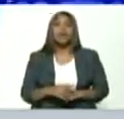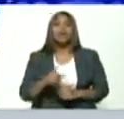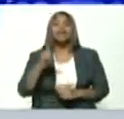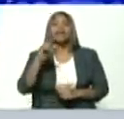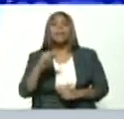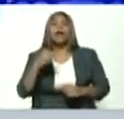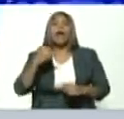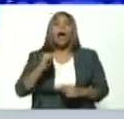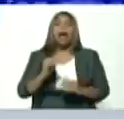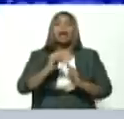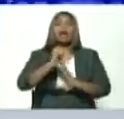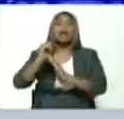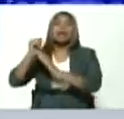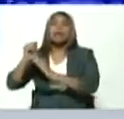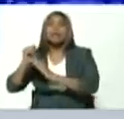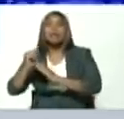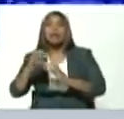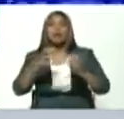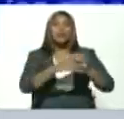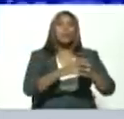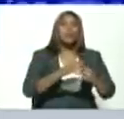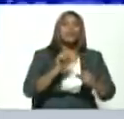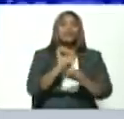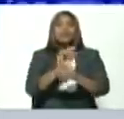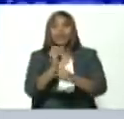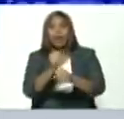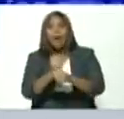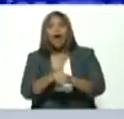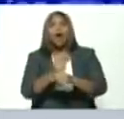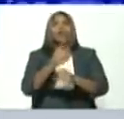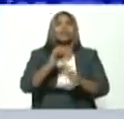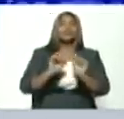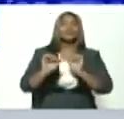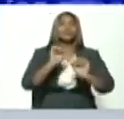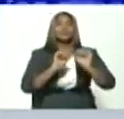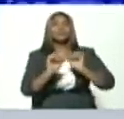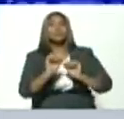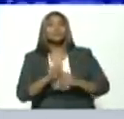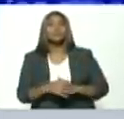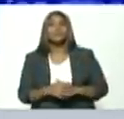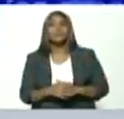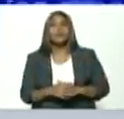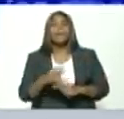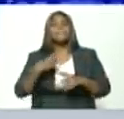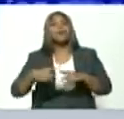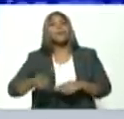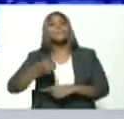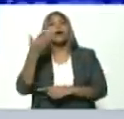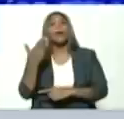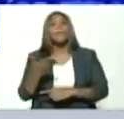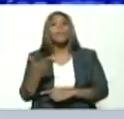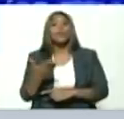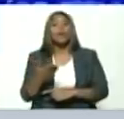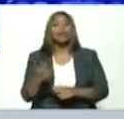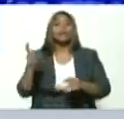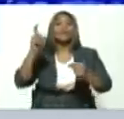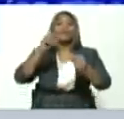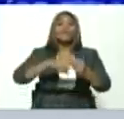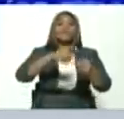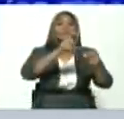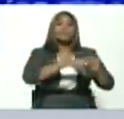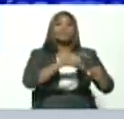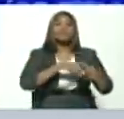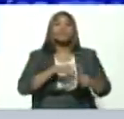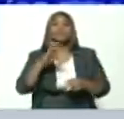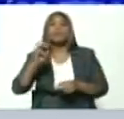sindicales, delegados de prevención pero lo fundamental ha sido la conformación por parte de los